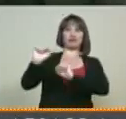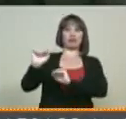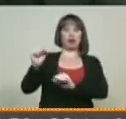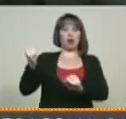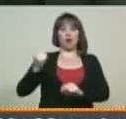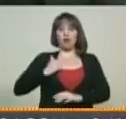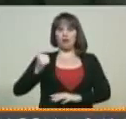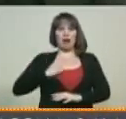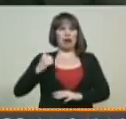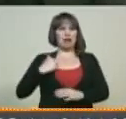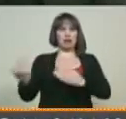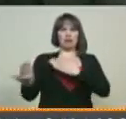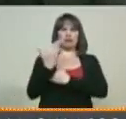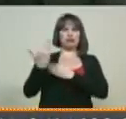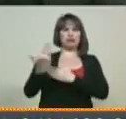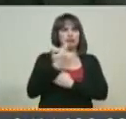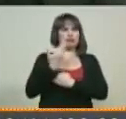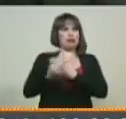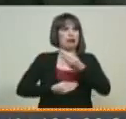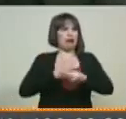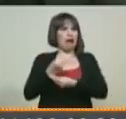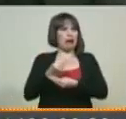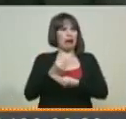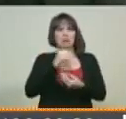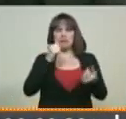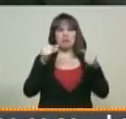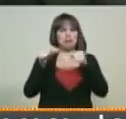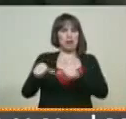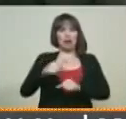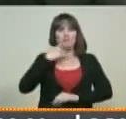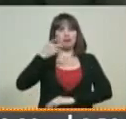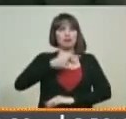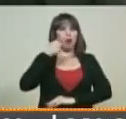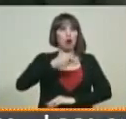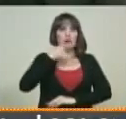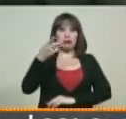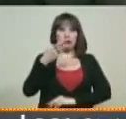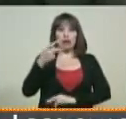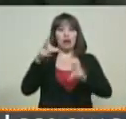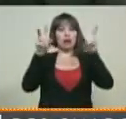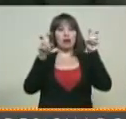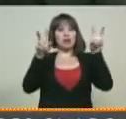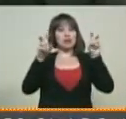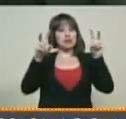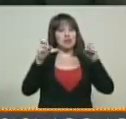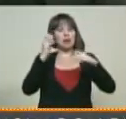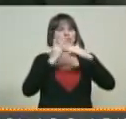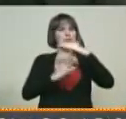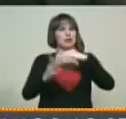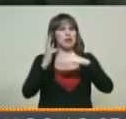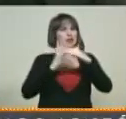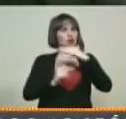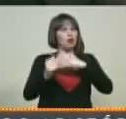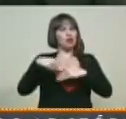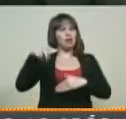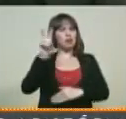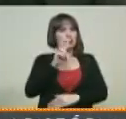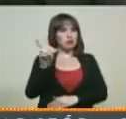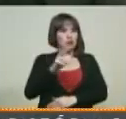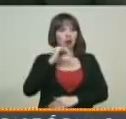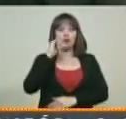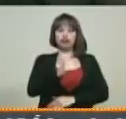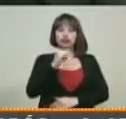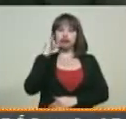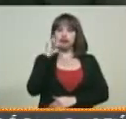cualquier tipo de instrumentalización sesgada y política sobre el tema migratorio de Venezuela, tal como lo hemos venido denunciando